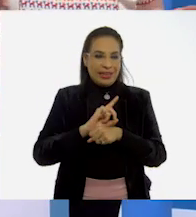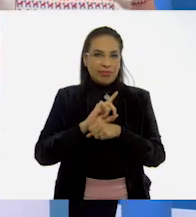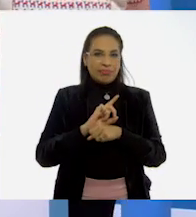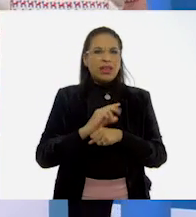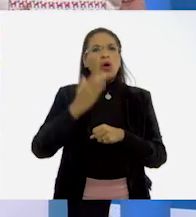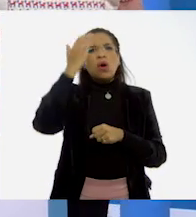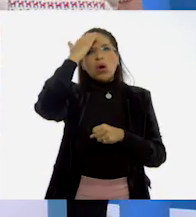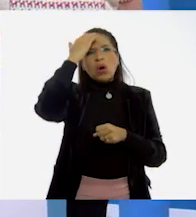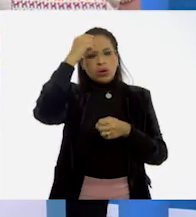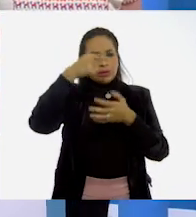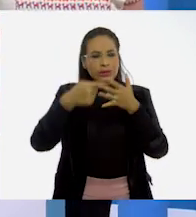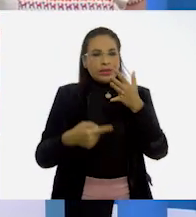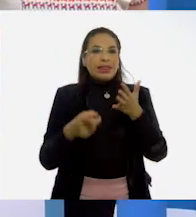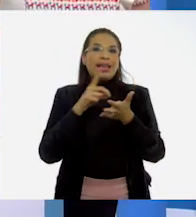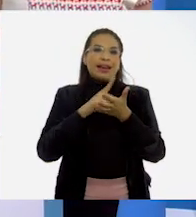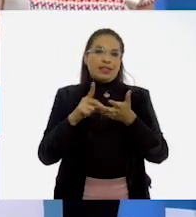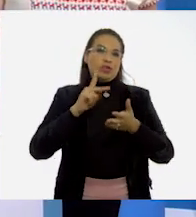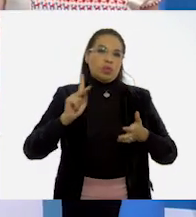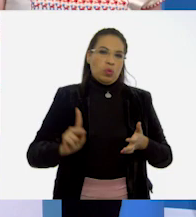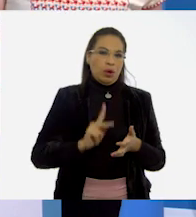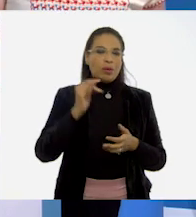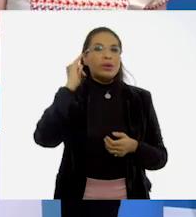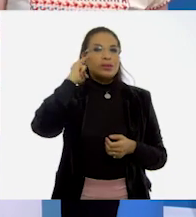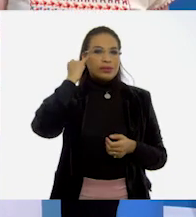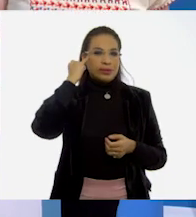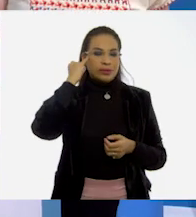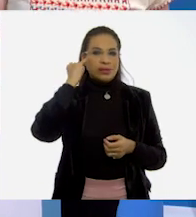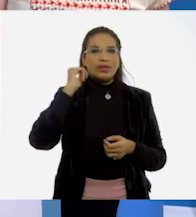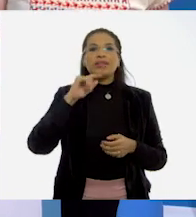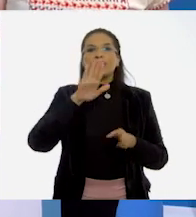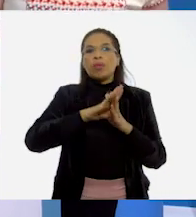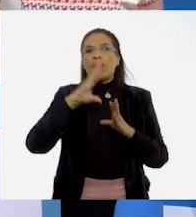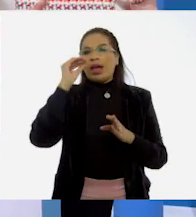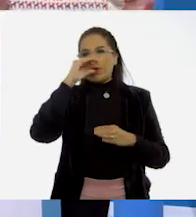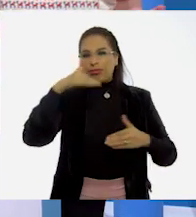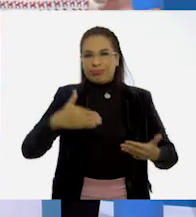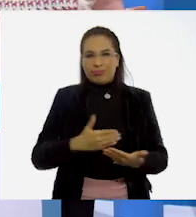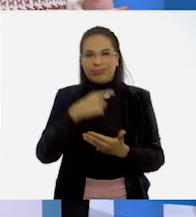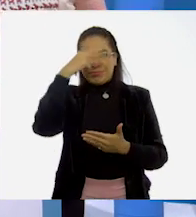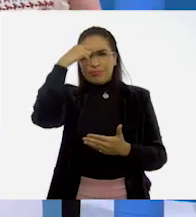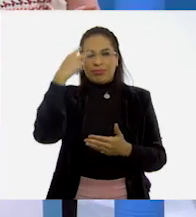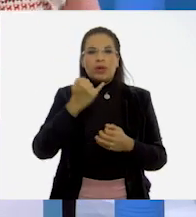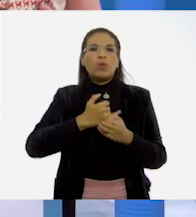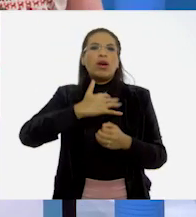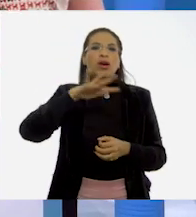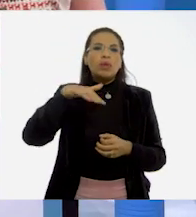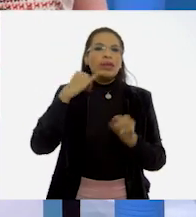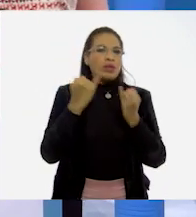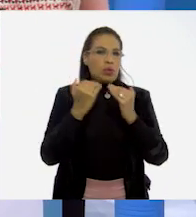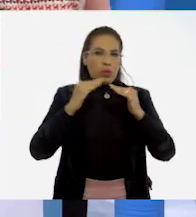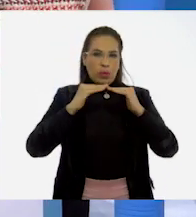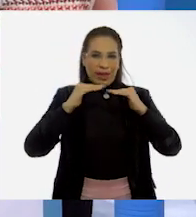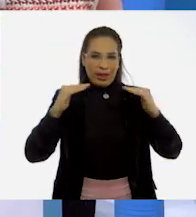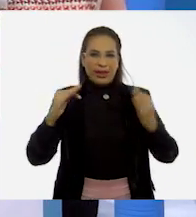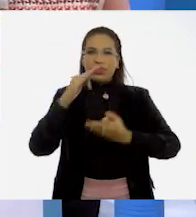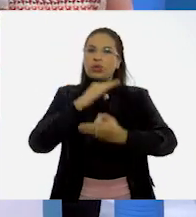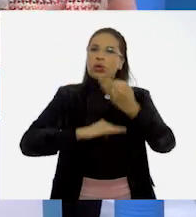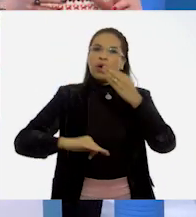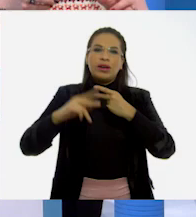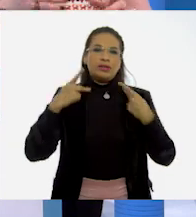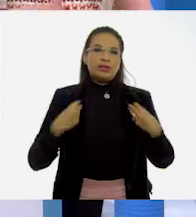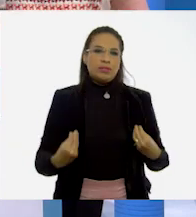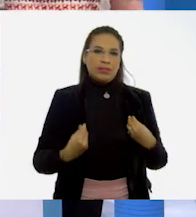donde conocimos los derechos de los pueblos indígenas y afromexicanos, así como la búsqueda de la igualdad entre todos los